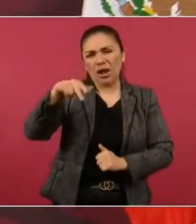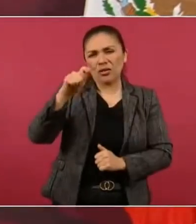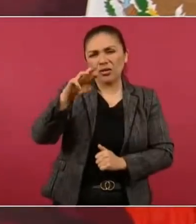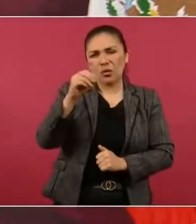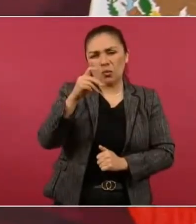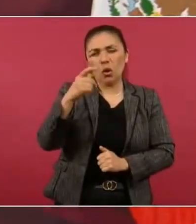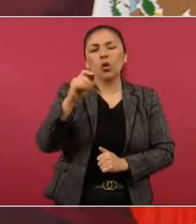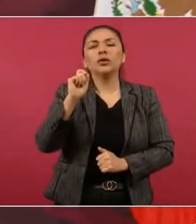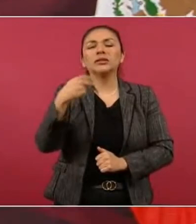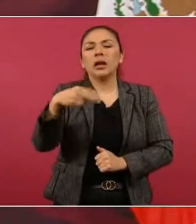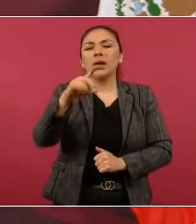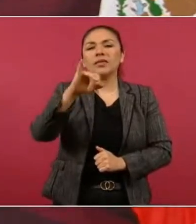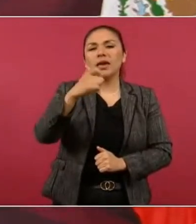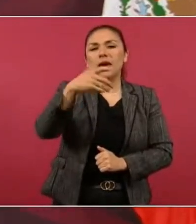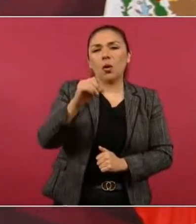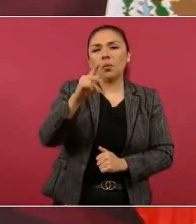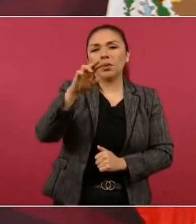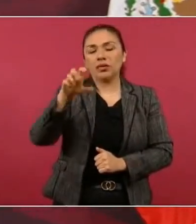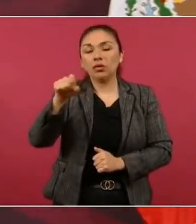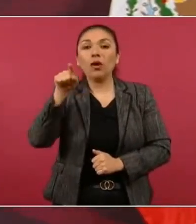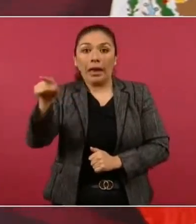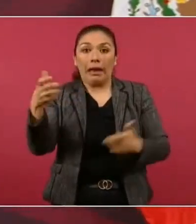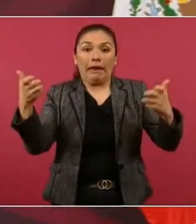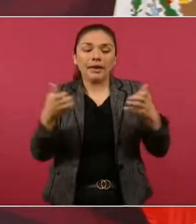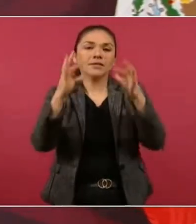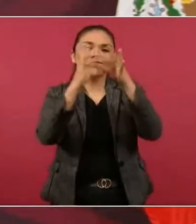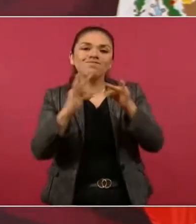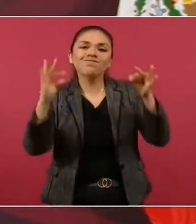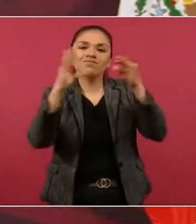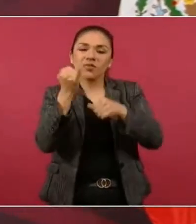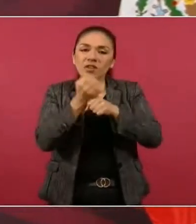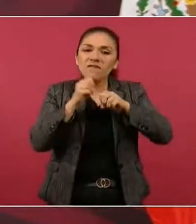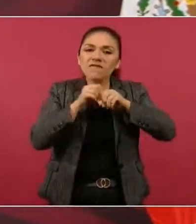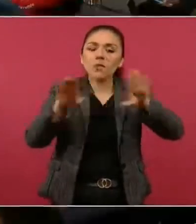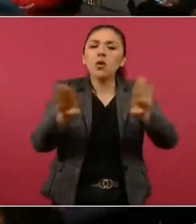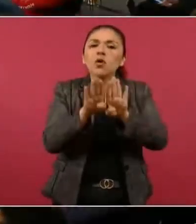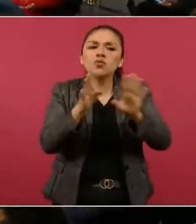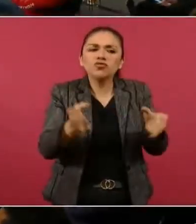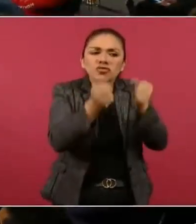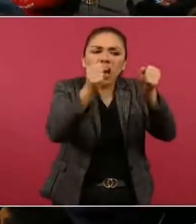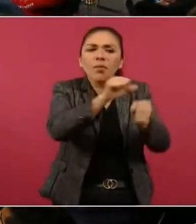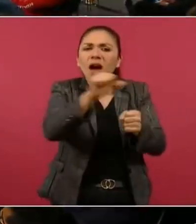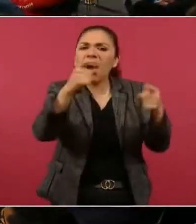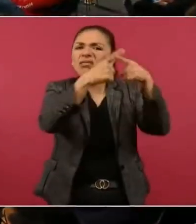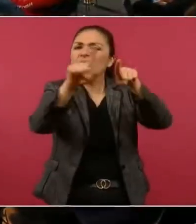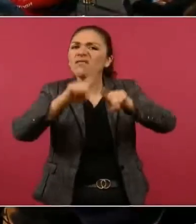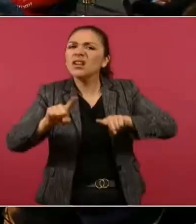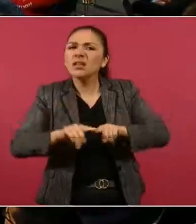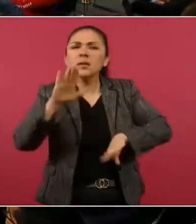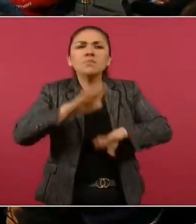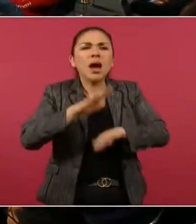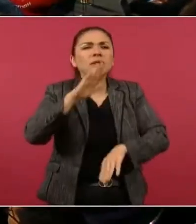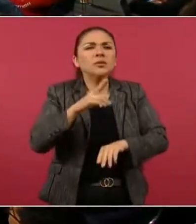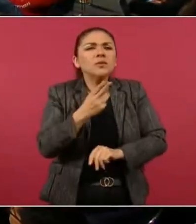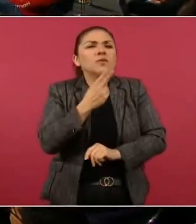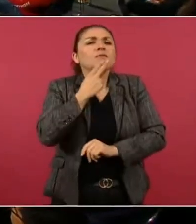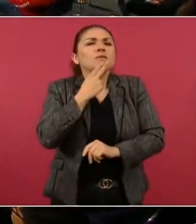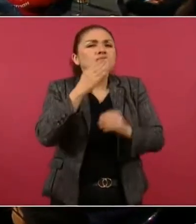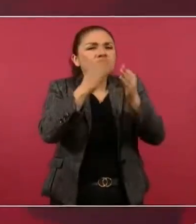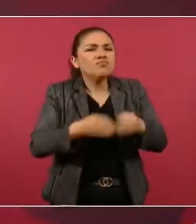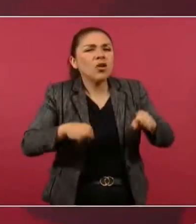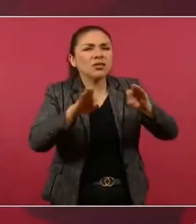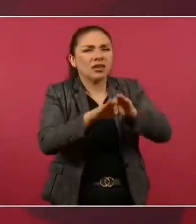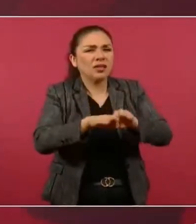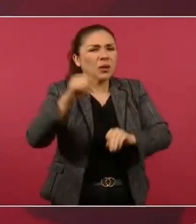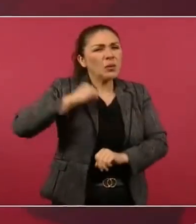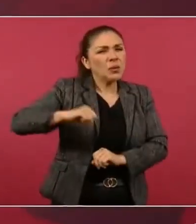sobre el rescate arqueológico en todo lo que es la ruta del Tren Maya,